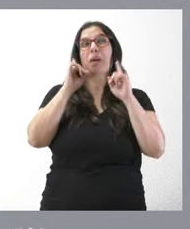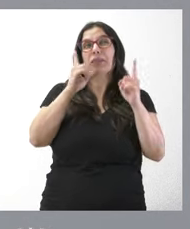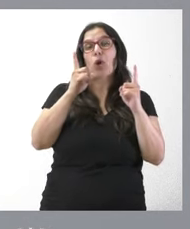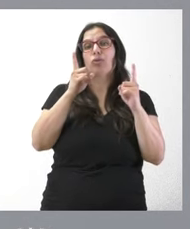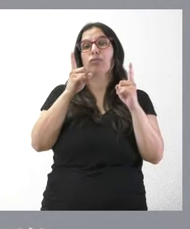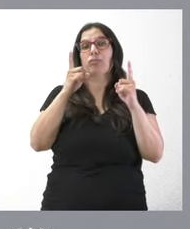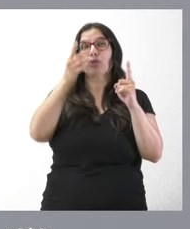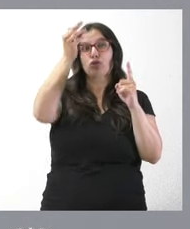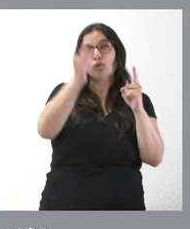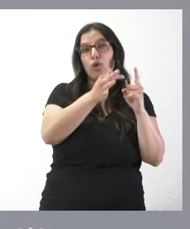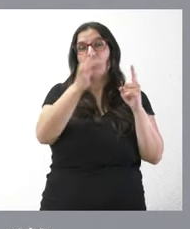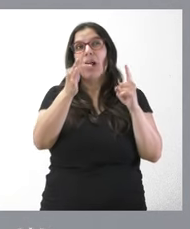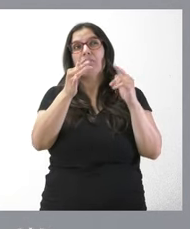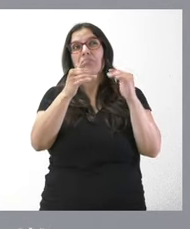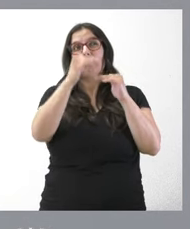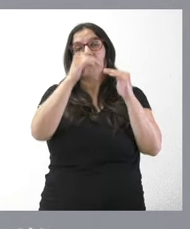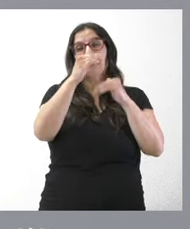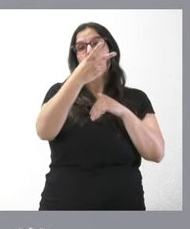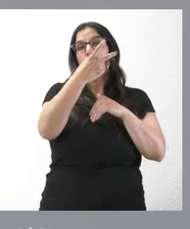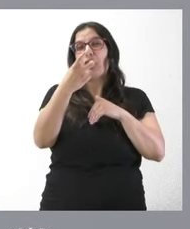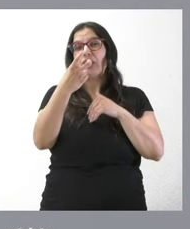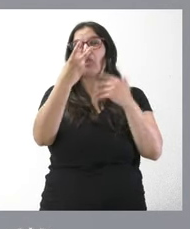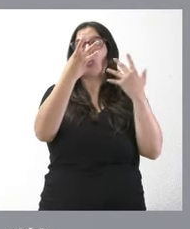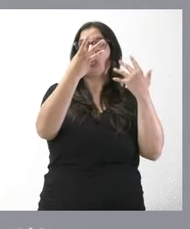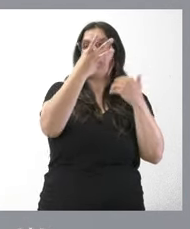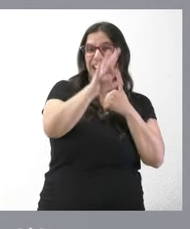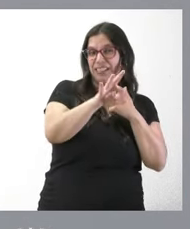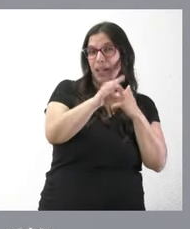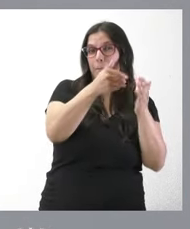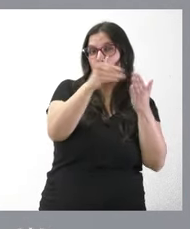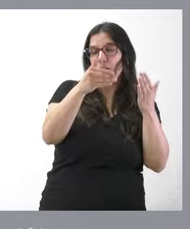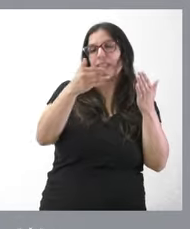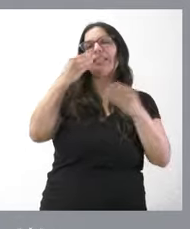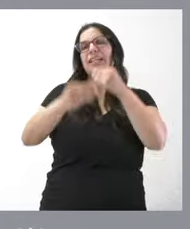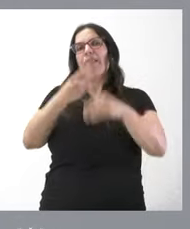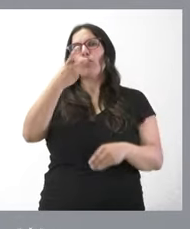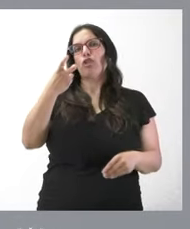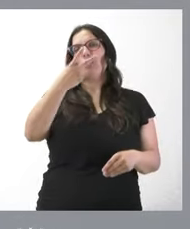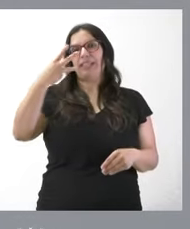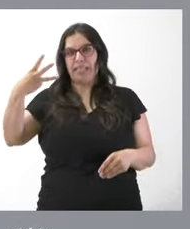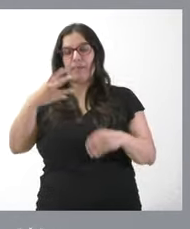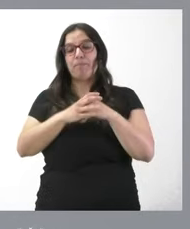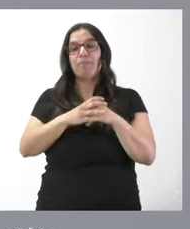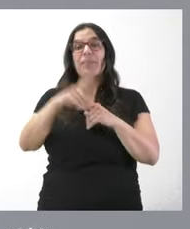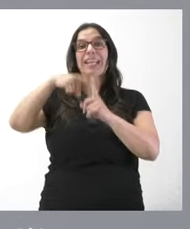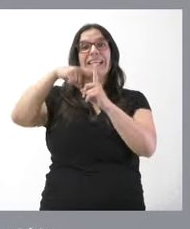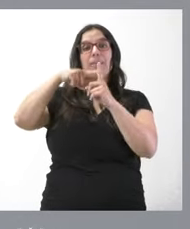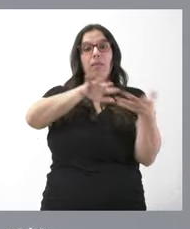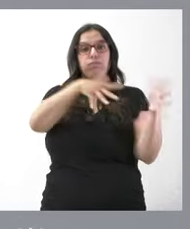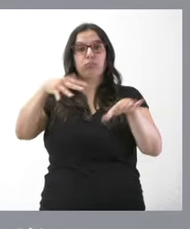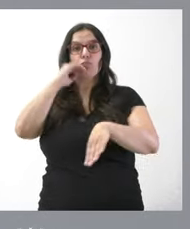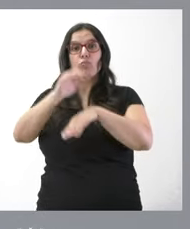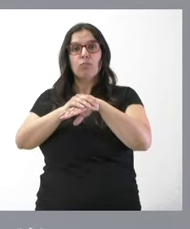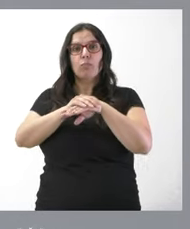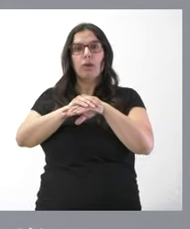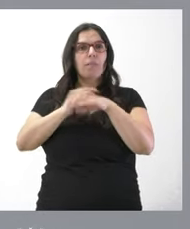que era algo más de 230 millones de euros. Este nivel de ejecución es el más alto desde que se